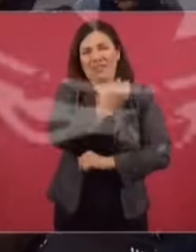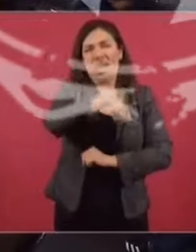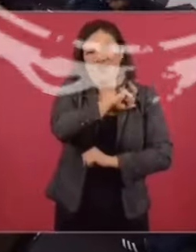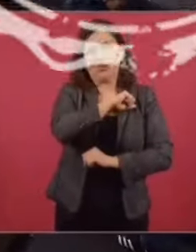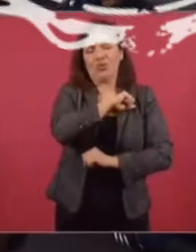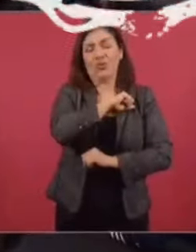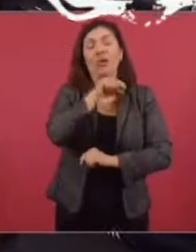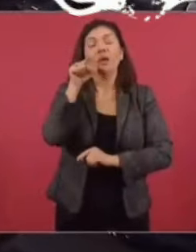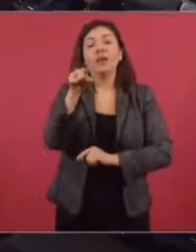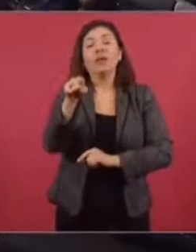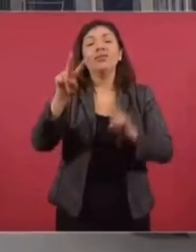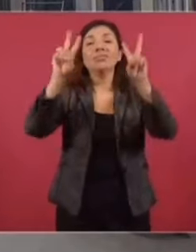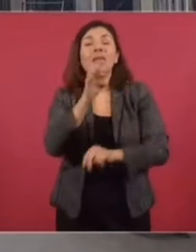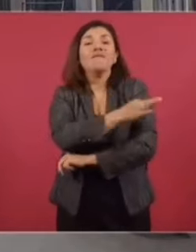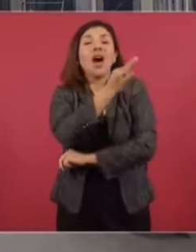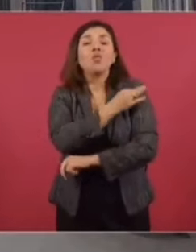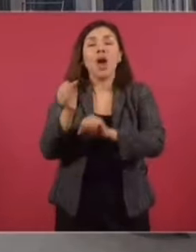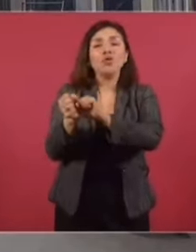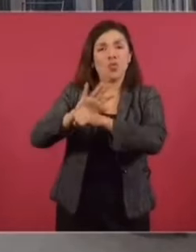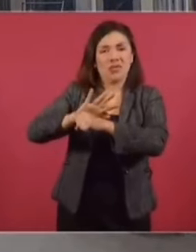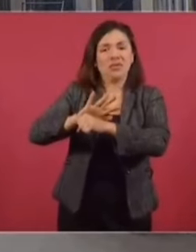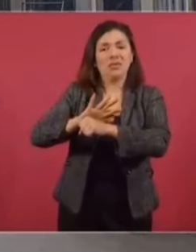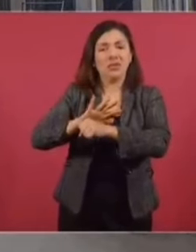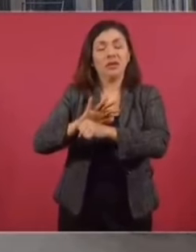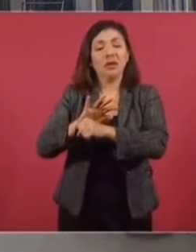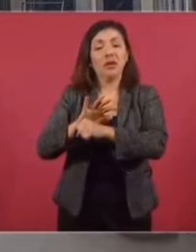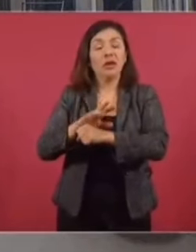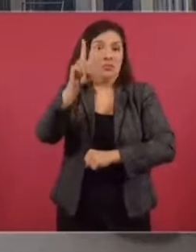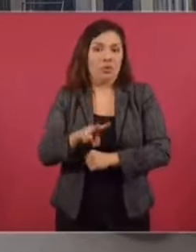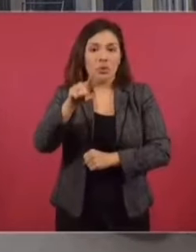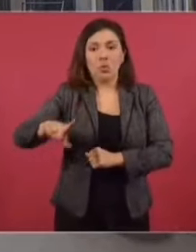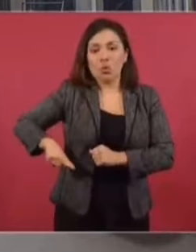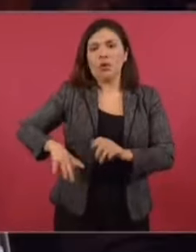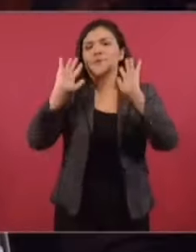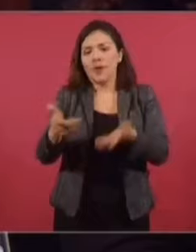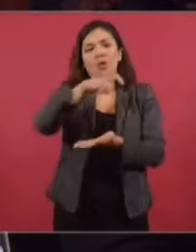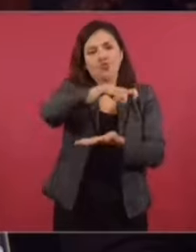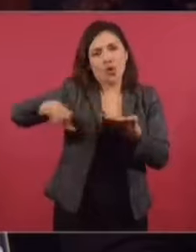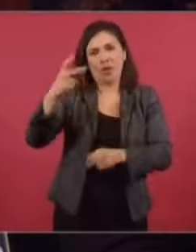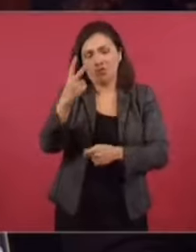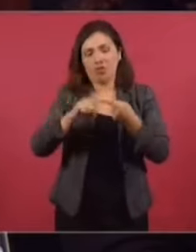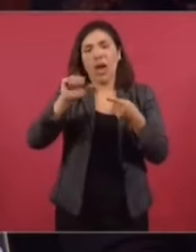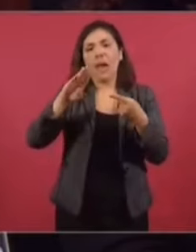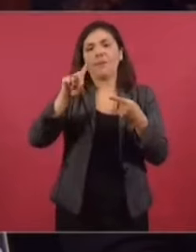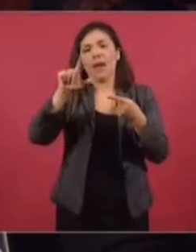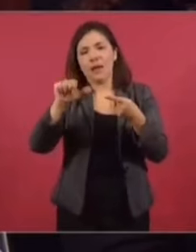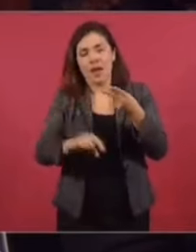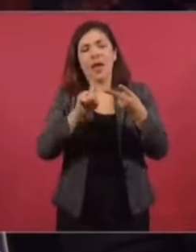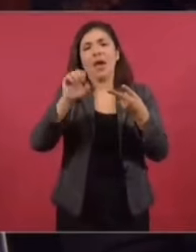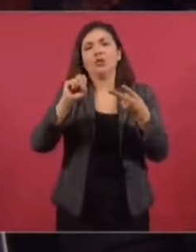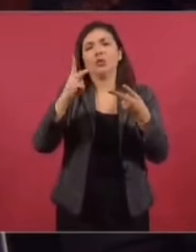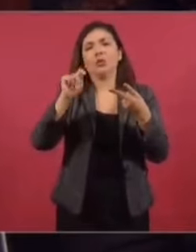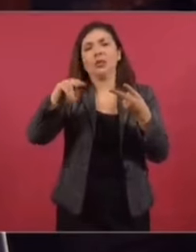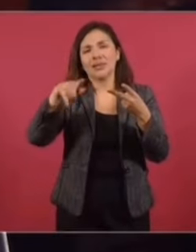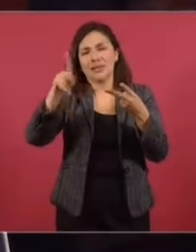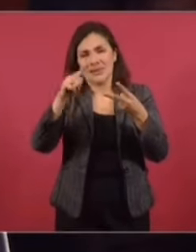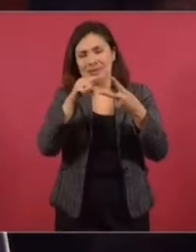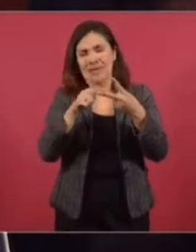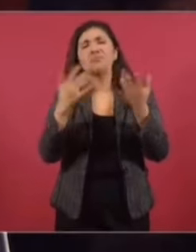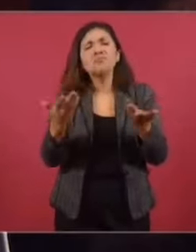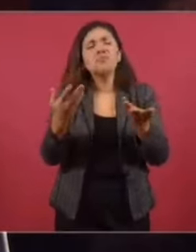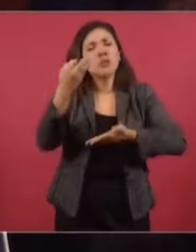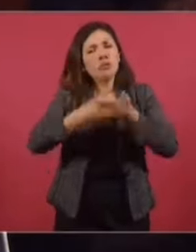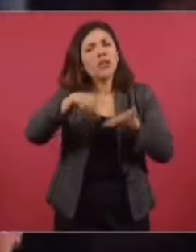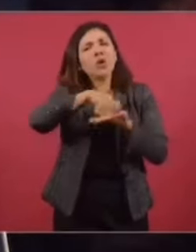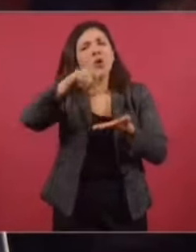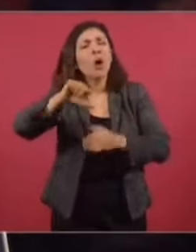Presidente, con respecto a las vacunas de COVID-19, obviamente el gobierno compró dos, que es Abdala y la Sputnik. ¿Por qué no se